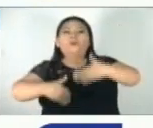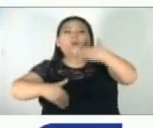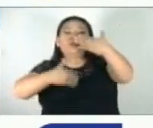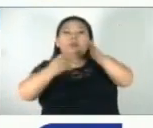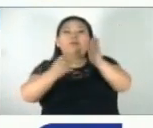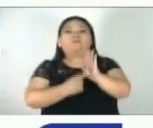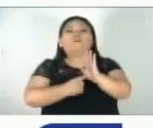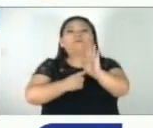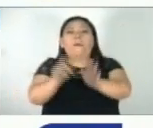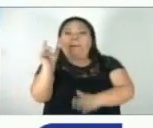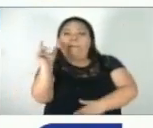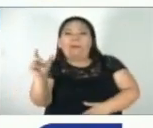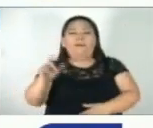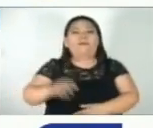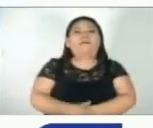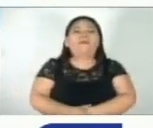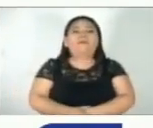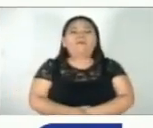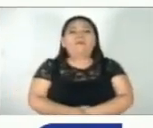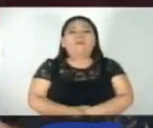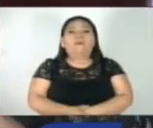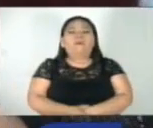presentar la declaración.